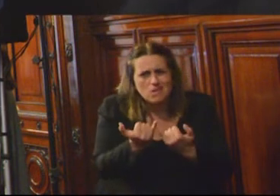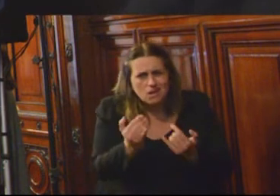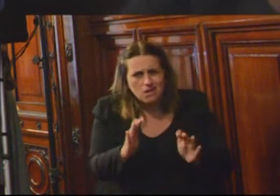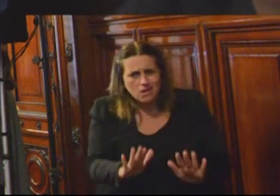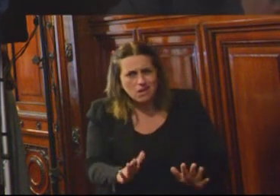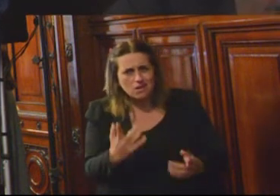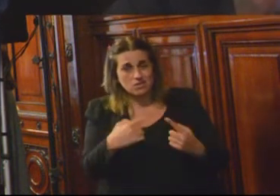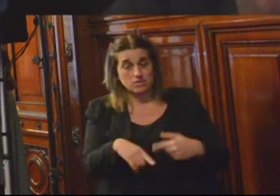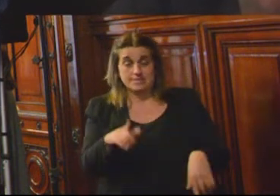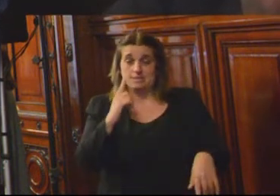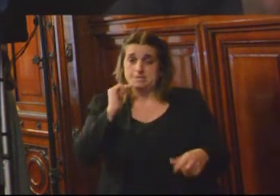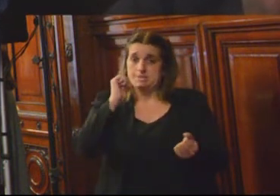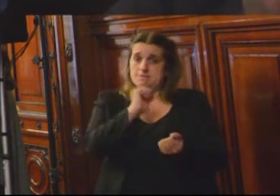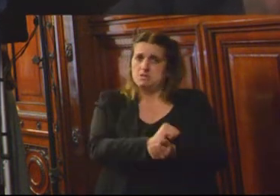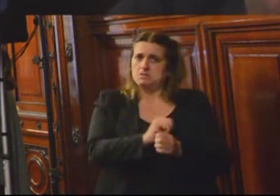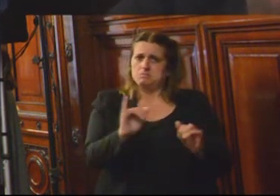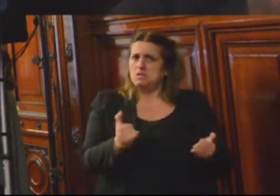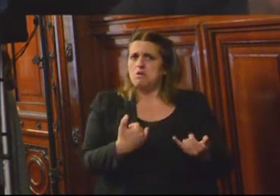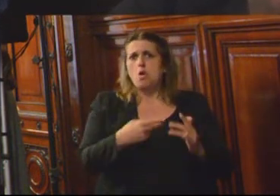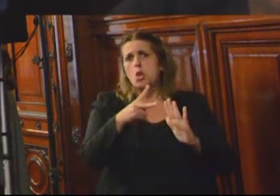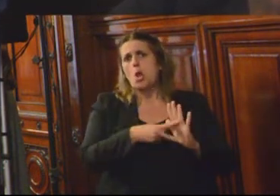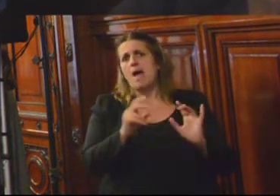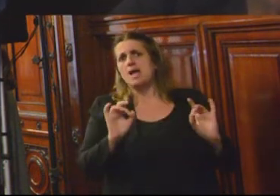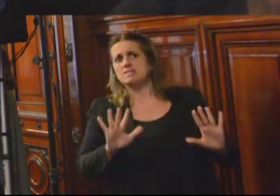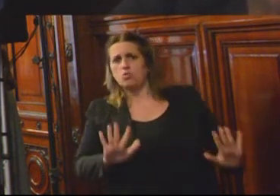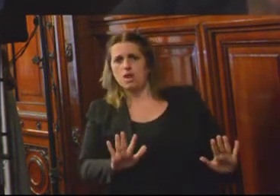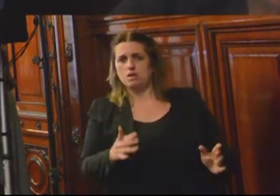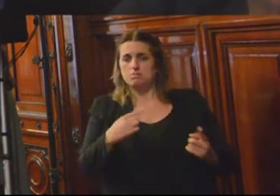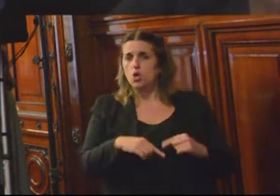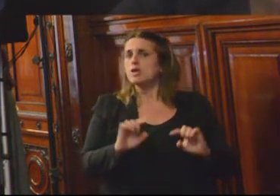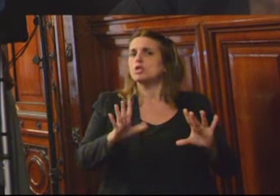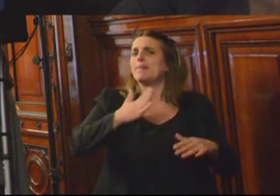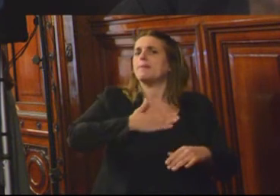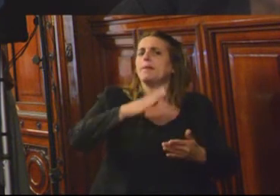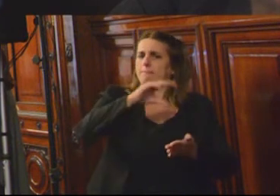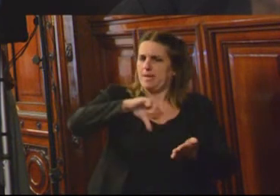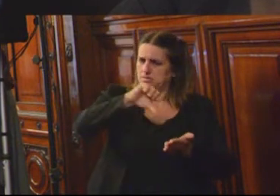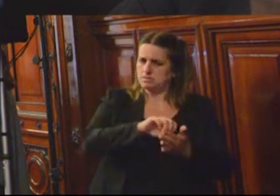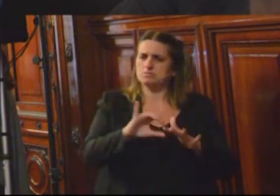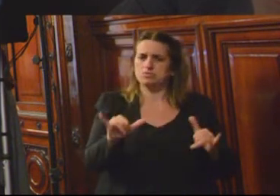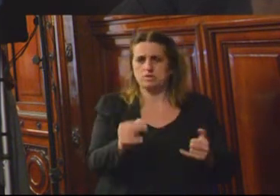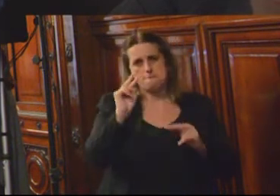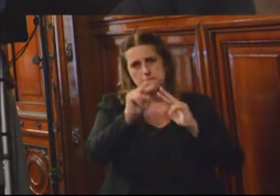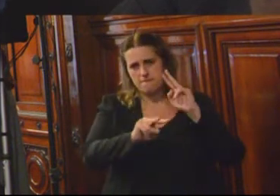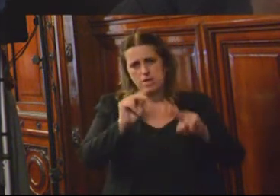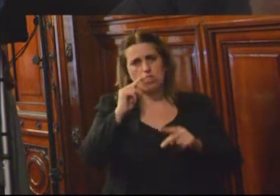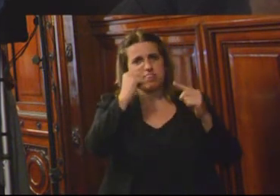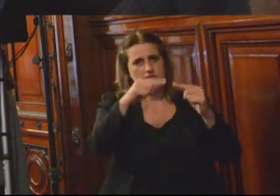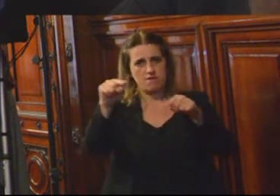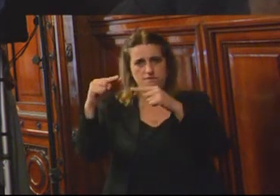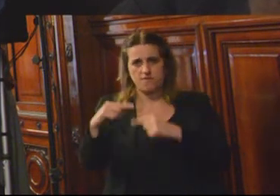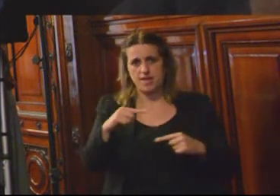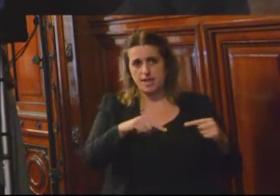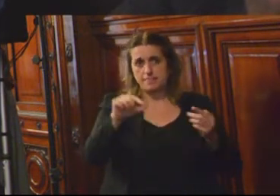la privación de la libertad se vuelve en regla y esto está ocurriendo no solo en mi país, lo he escuchado que en varios países. Entonces